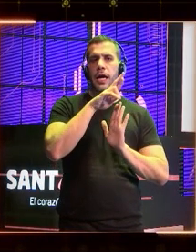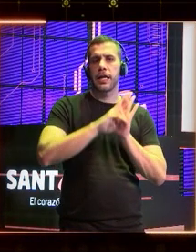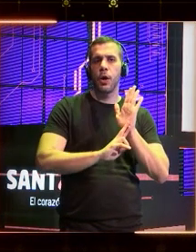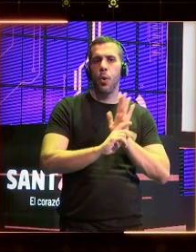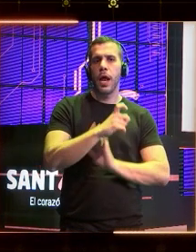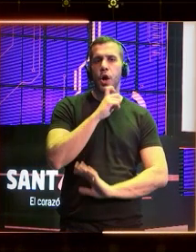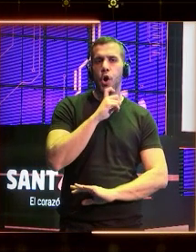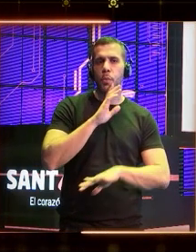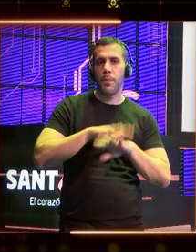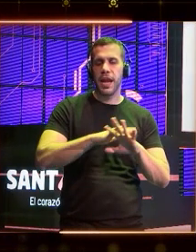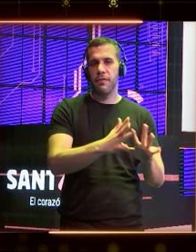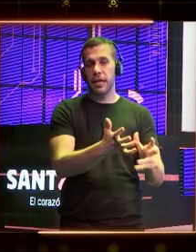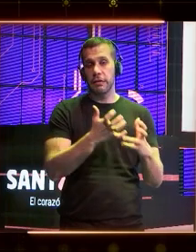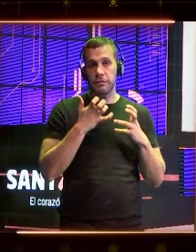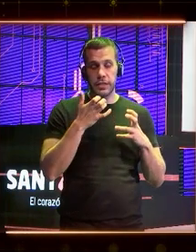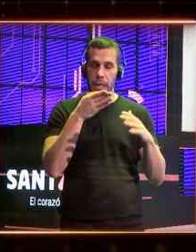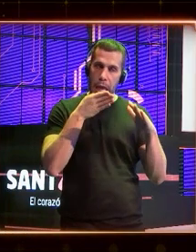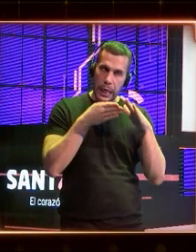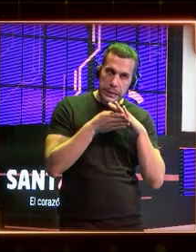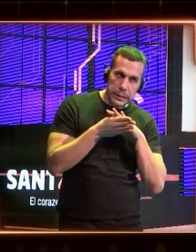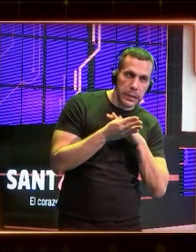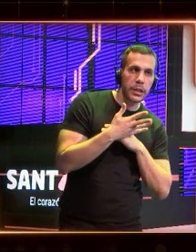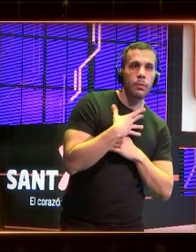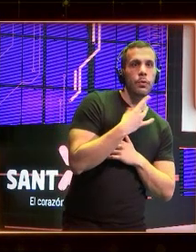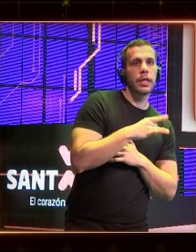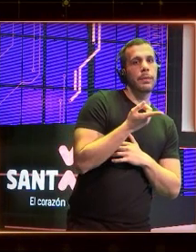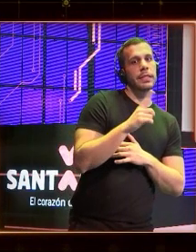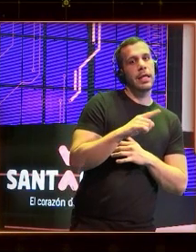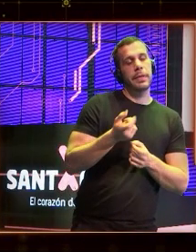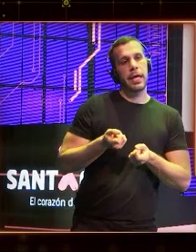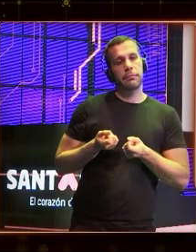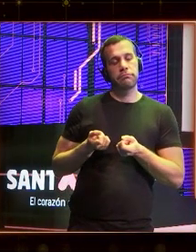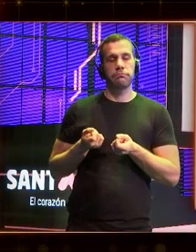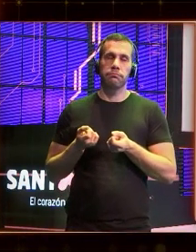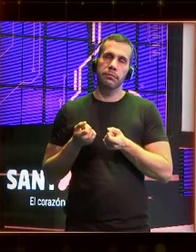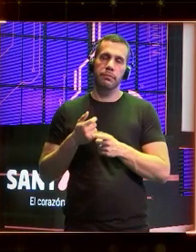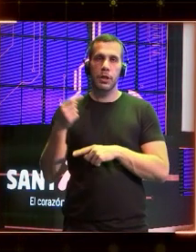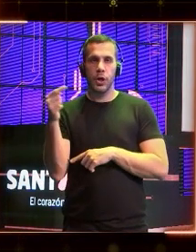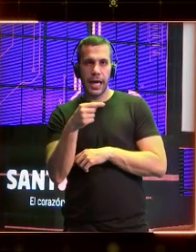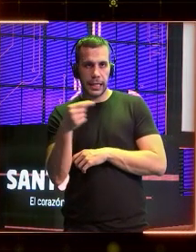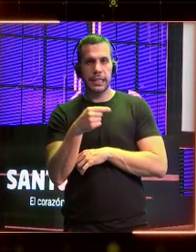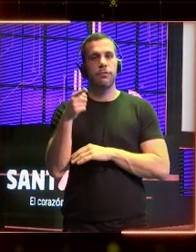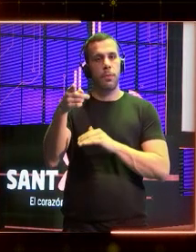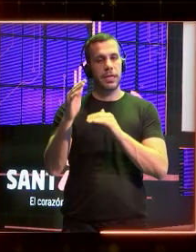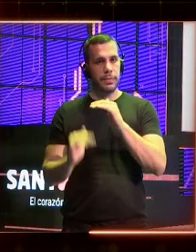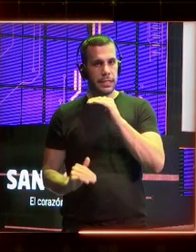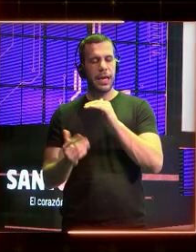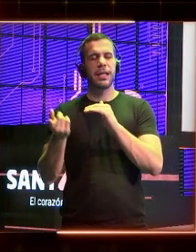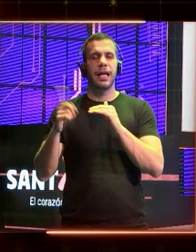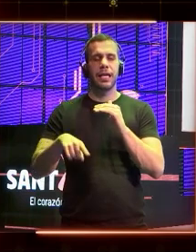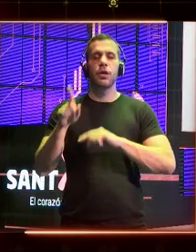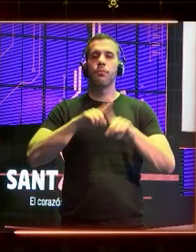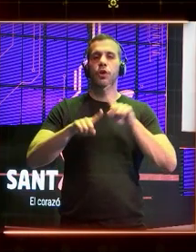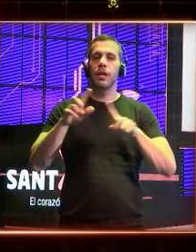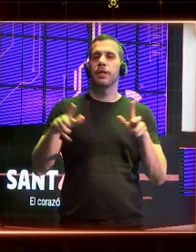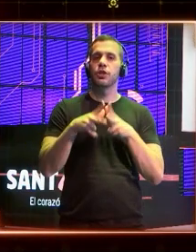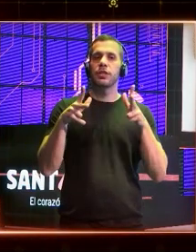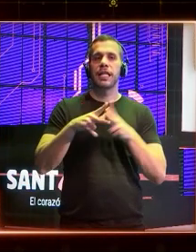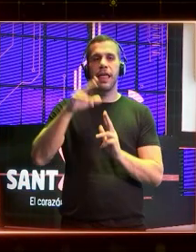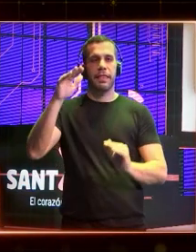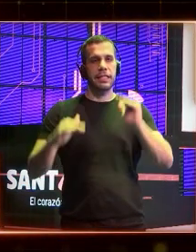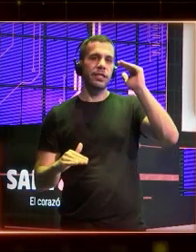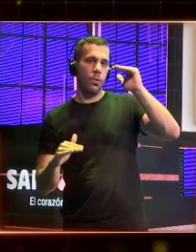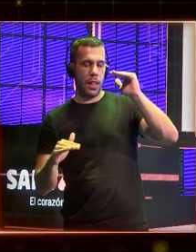beneficios y que podamos minimizar esos costes, el gran problema de la desigualdad social que existe hoy no solamente es